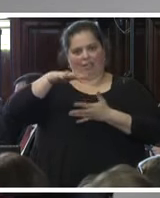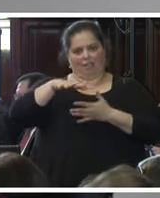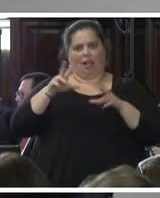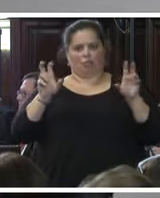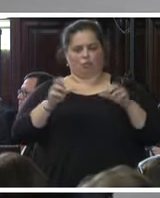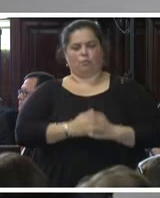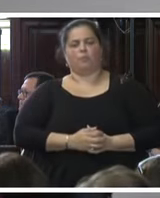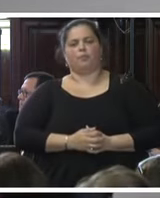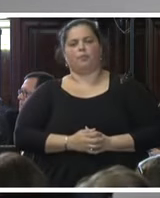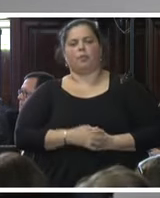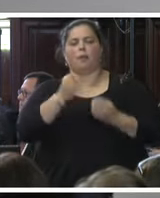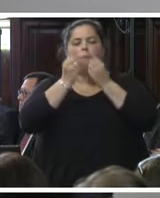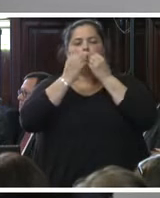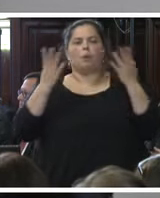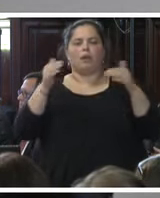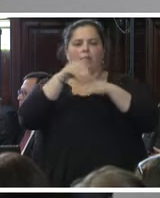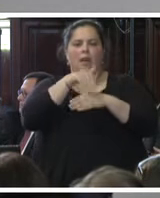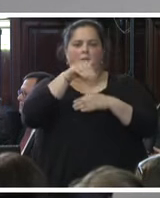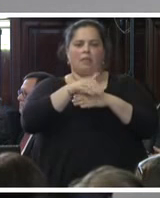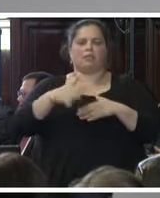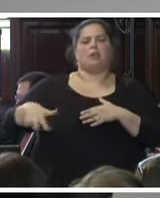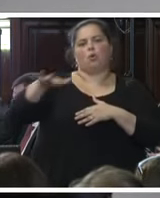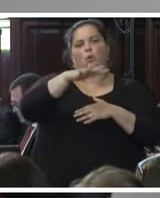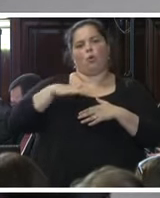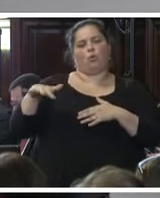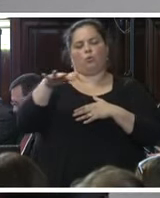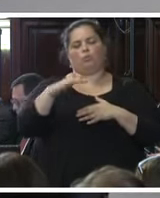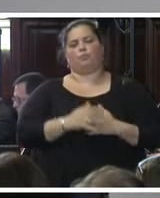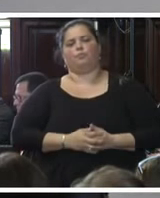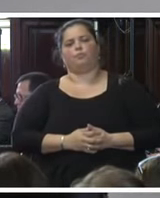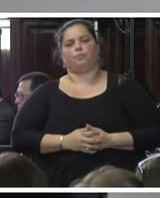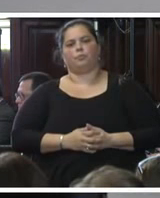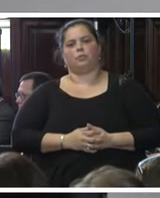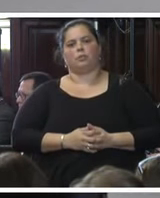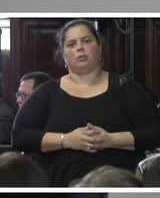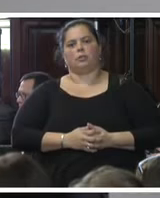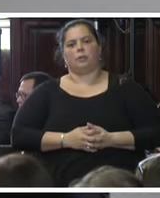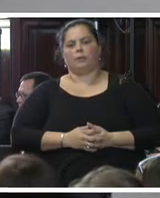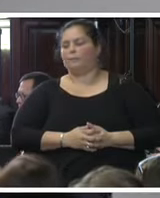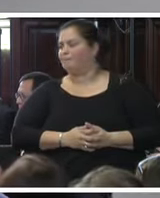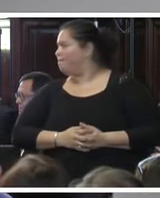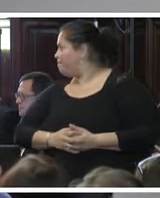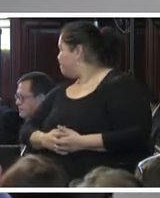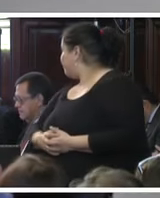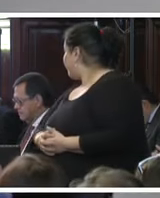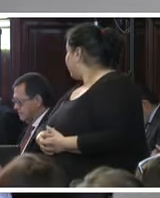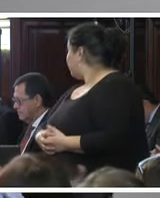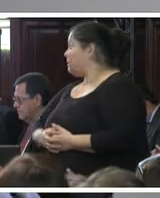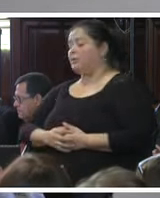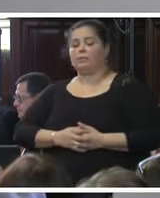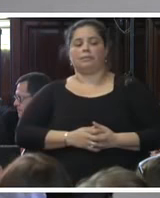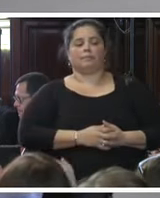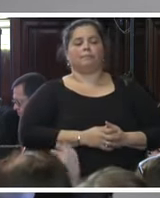Muchas gracias. Muy buenas tardes a todas y a todos. De manera especial a don Emiliano, a la señora